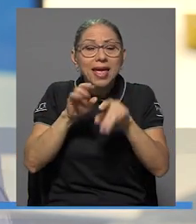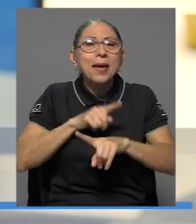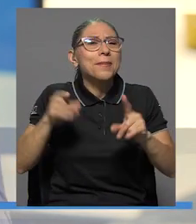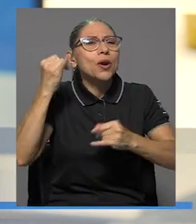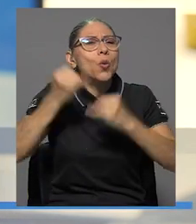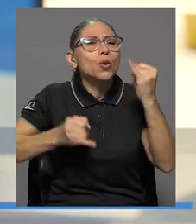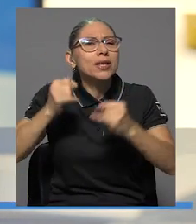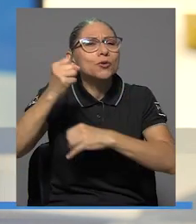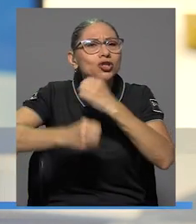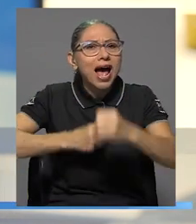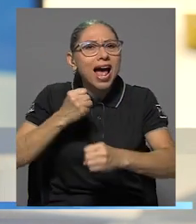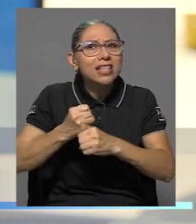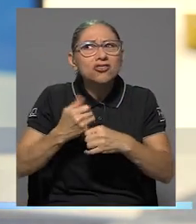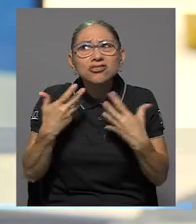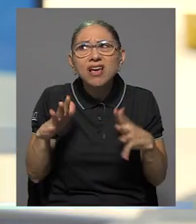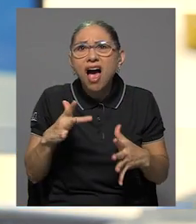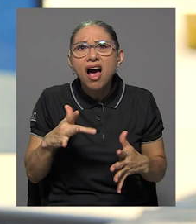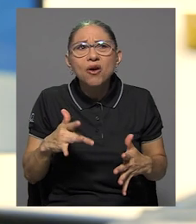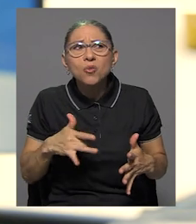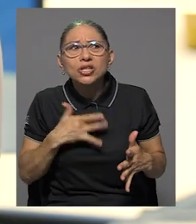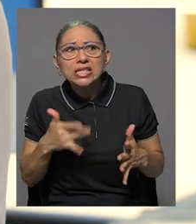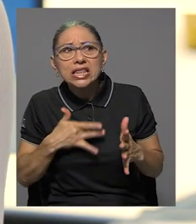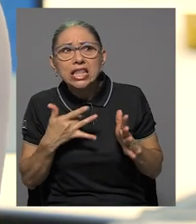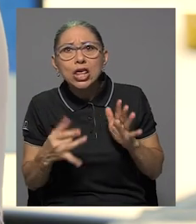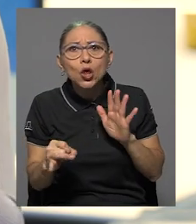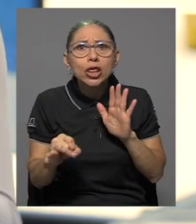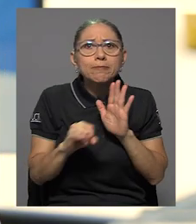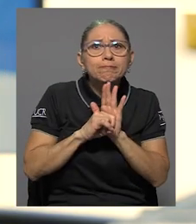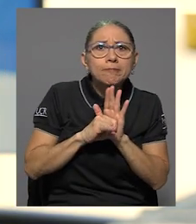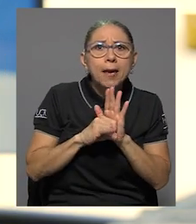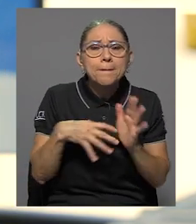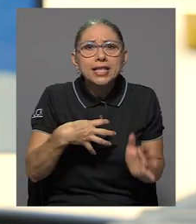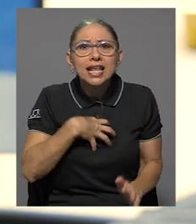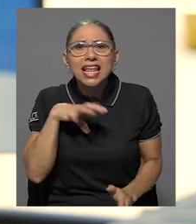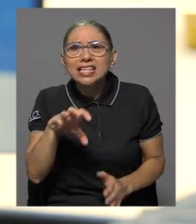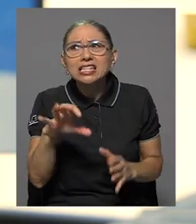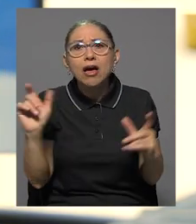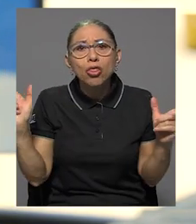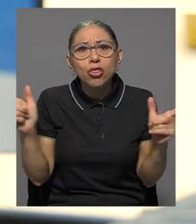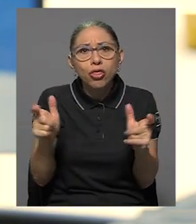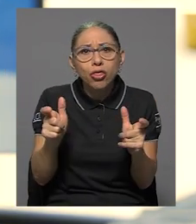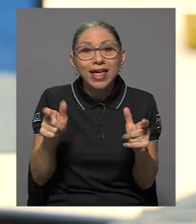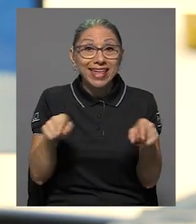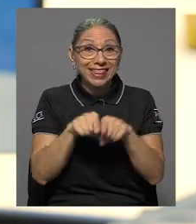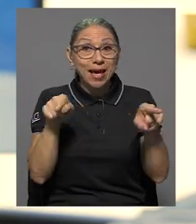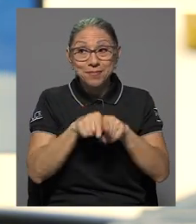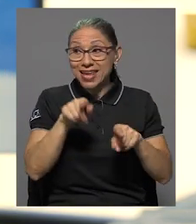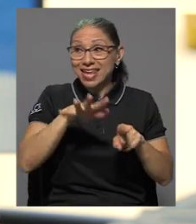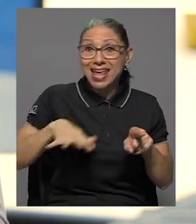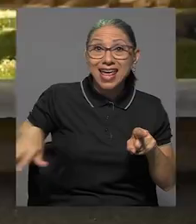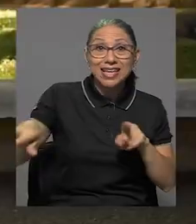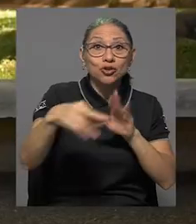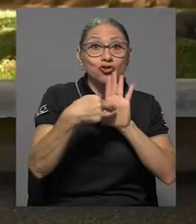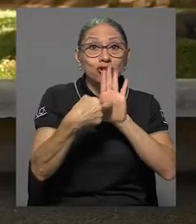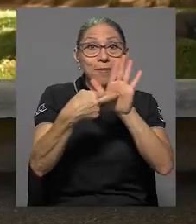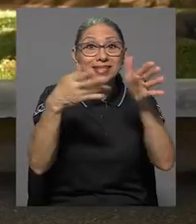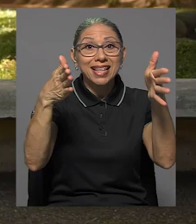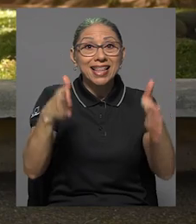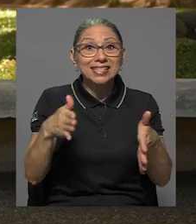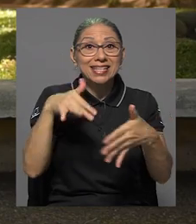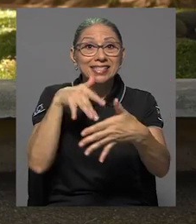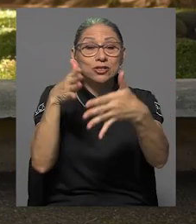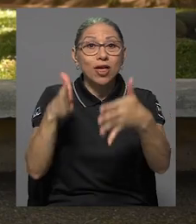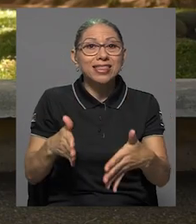últimos años ha ido perdiendo ese sentido de pertenencia. Y también llevar a este espacio de representación estudiantil otras